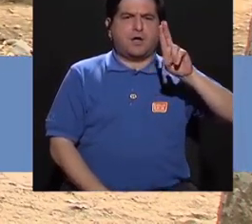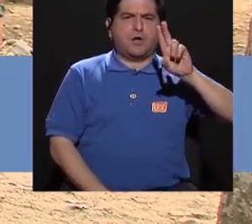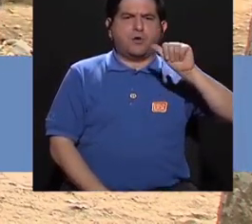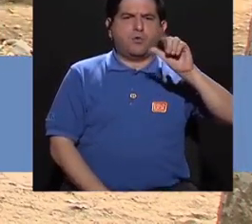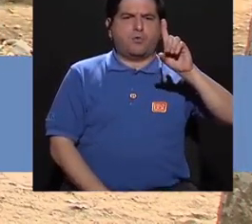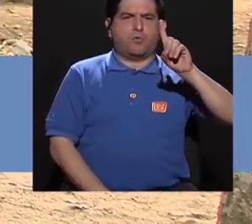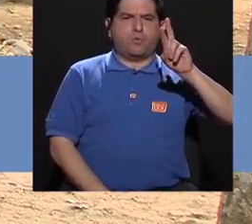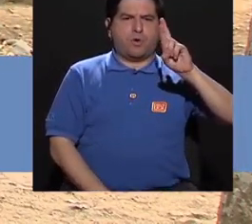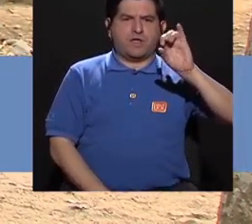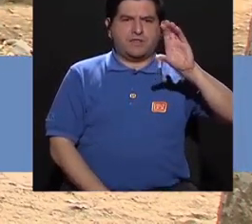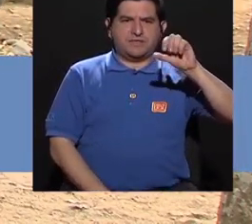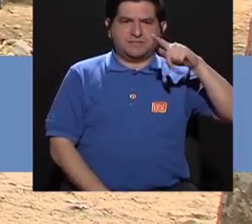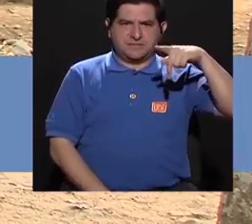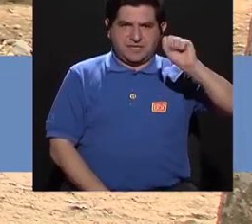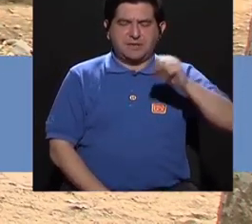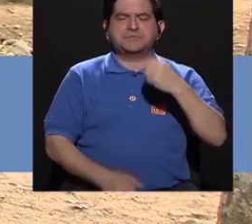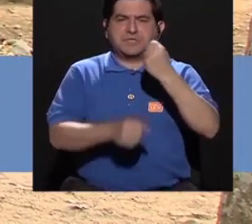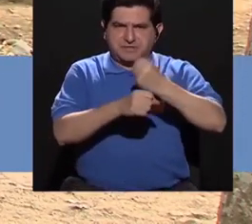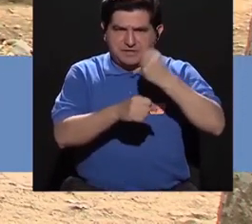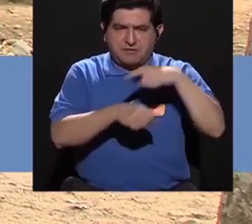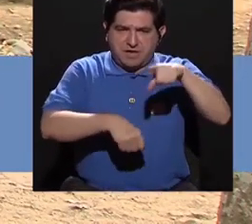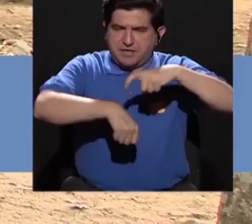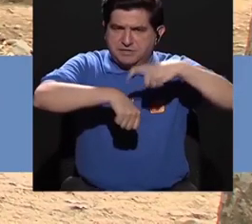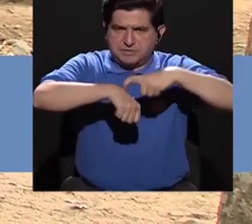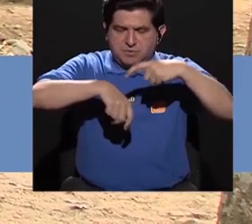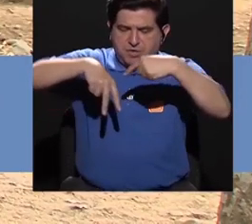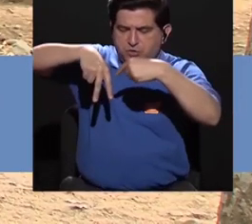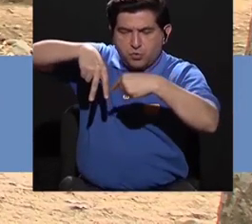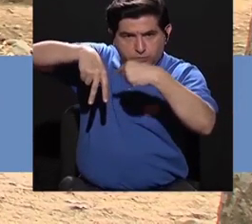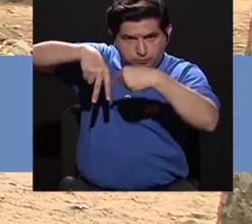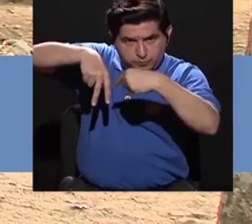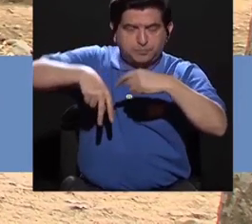cuádriceps, que es esta parte de aquí enfrente de la pierna.